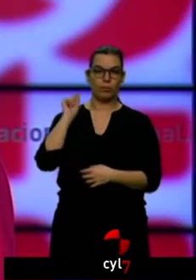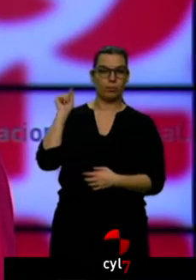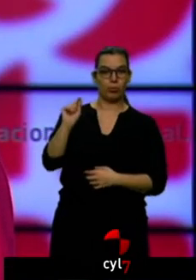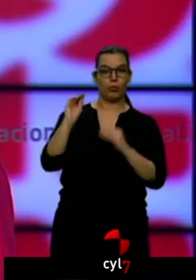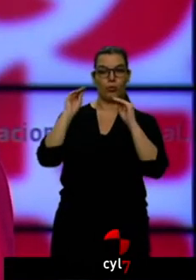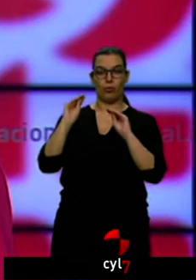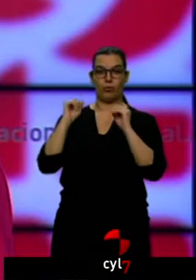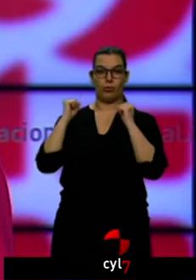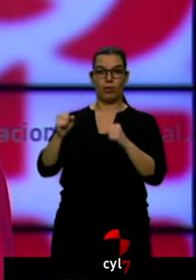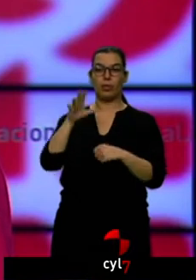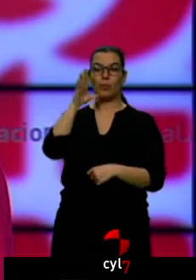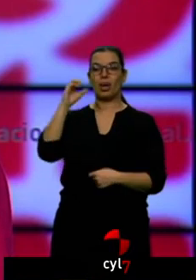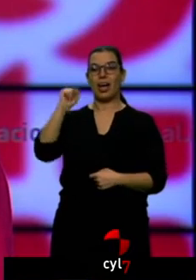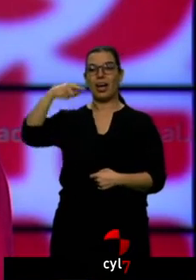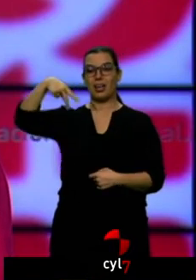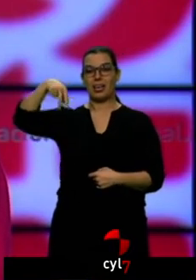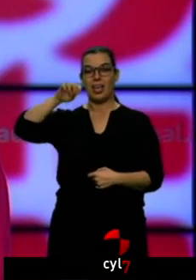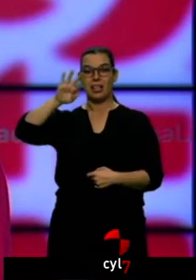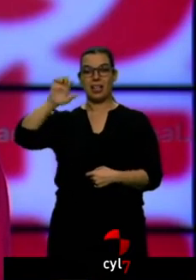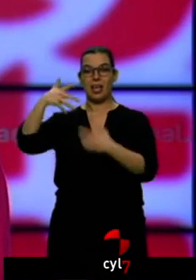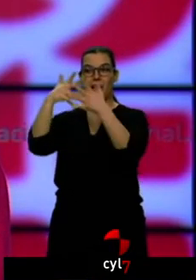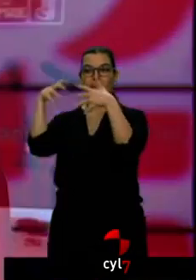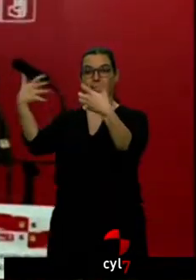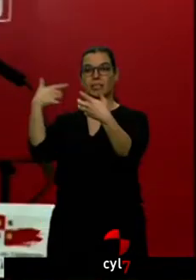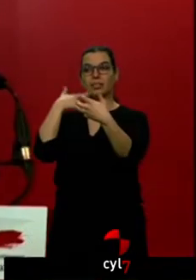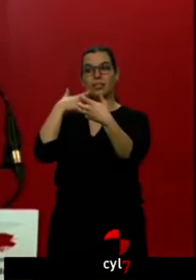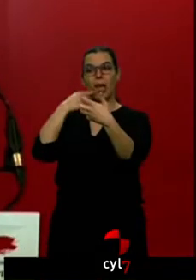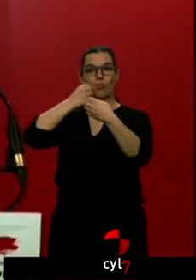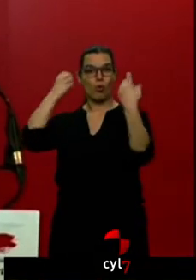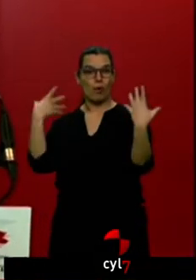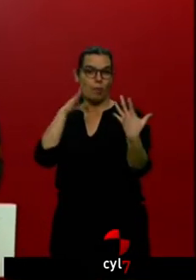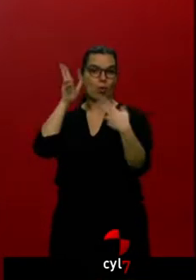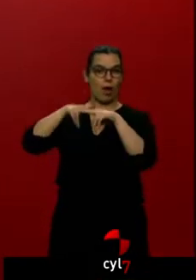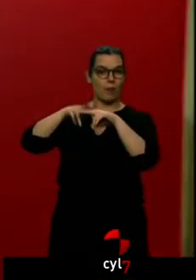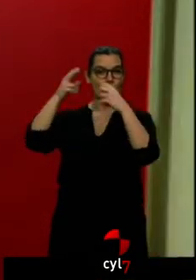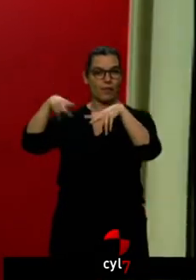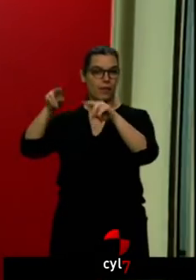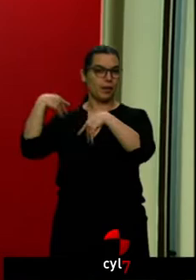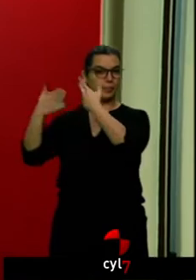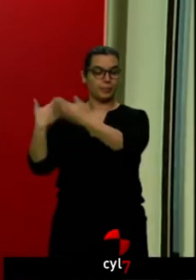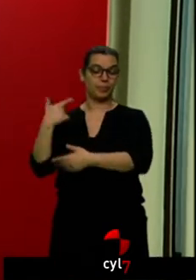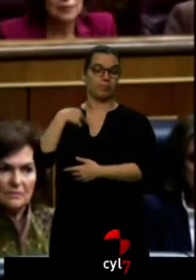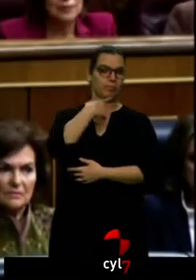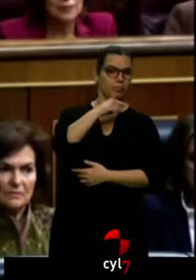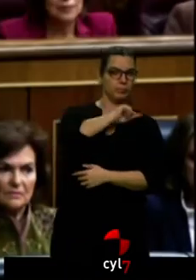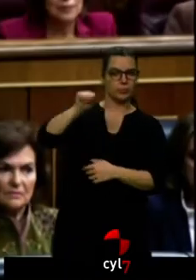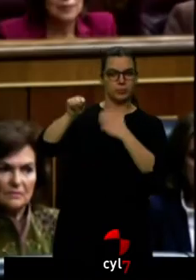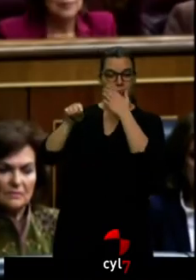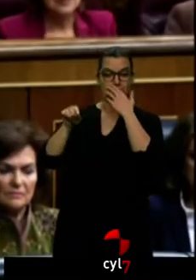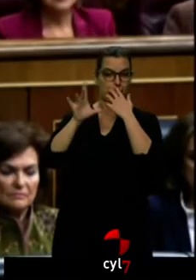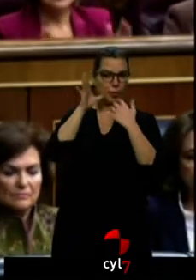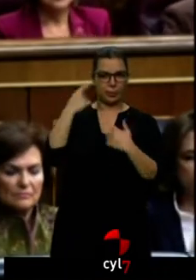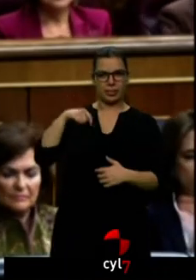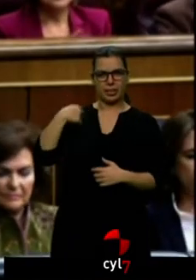de Arias Cañete que ensalzaba desde Europa el final carbón. Luis Tudanka lo ha señalado ante las acusaciones al presidente del